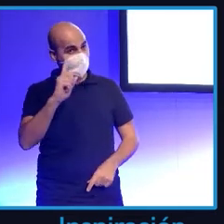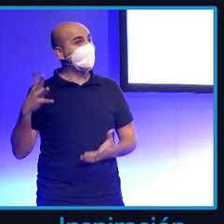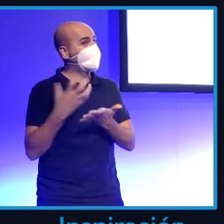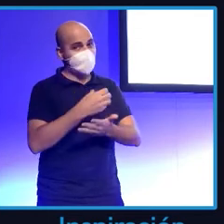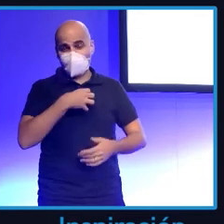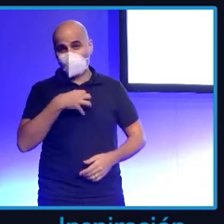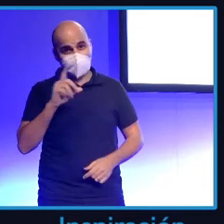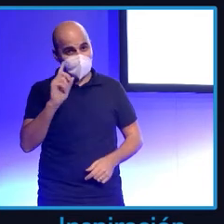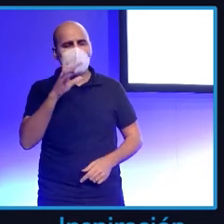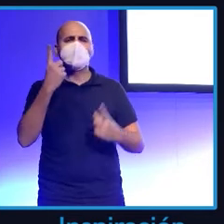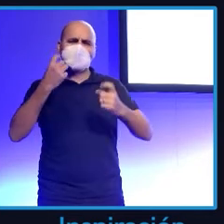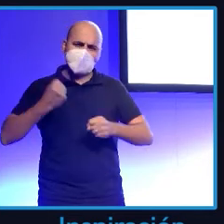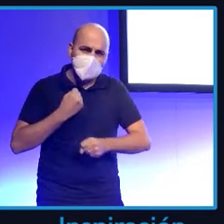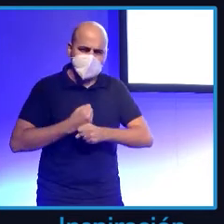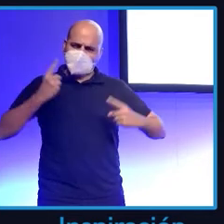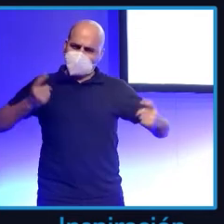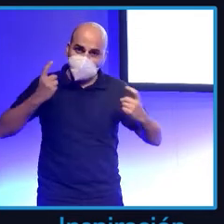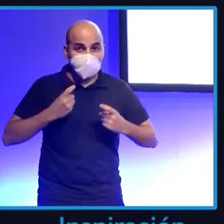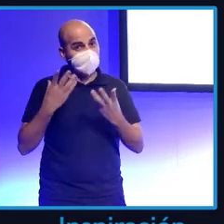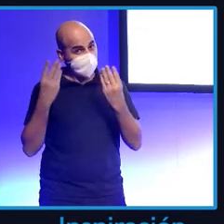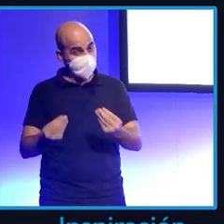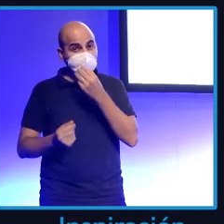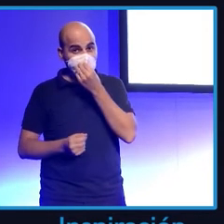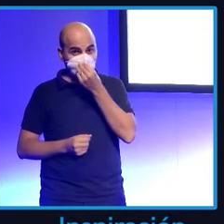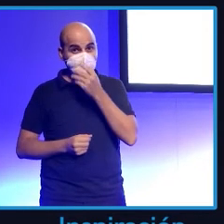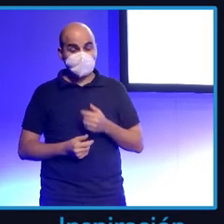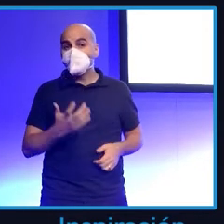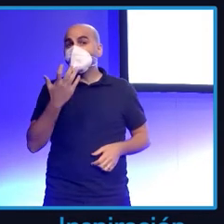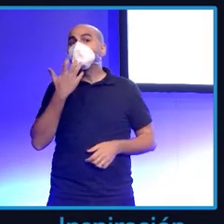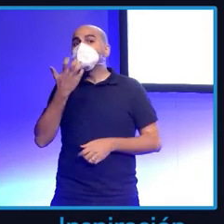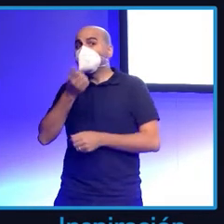muchísimas historias. ¿Sirve para algo ser influencer? Bueno,